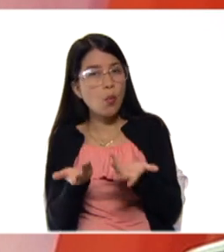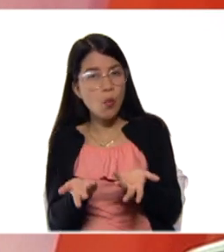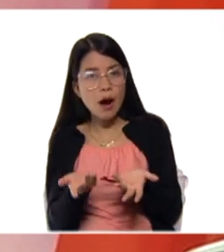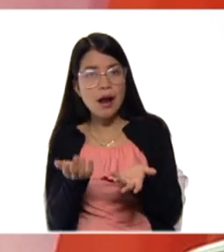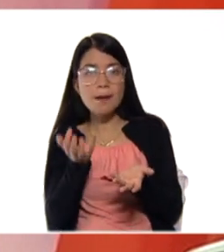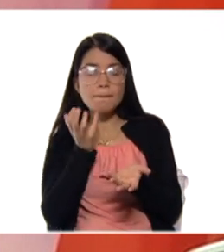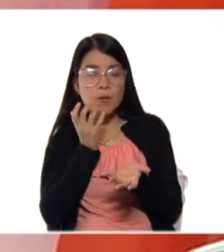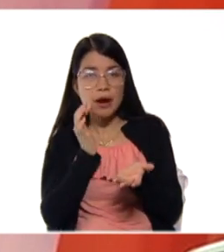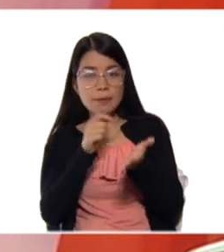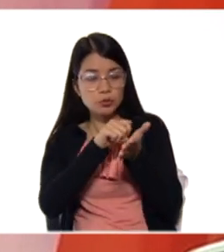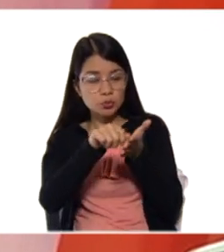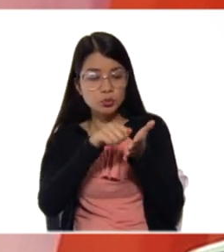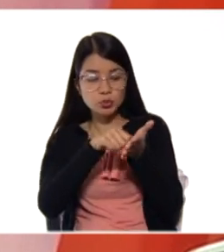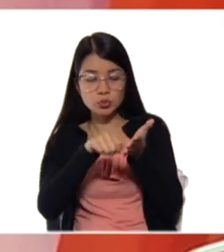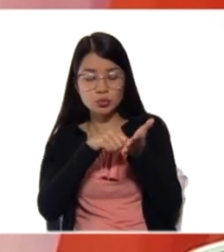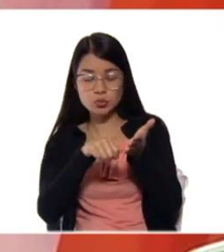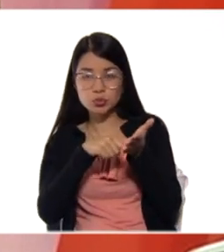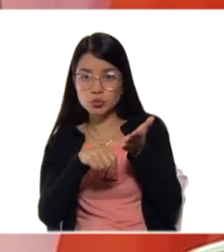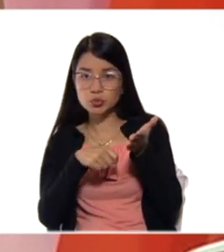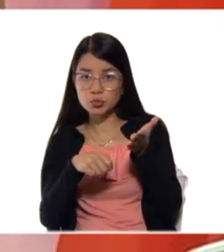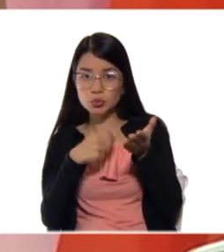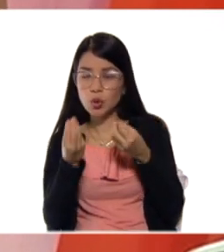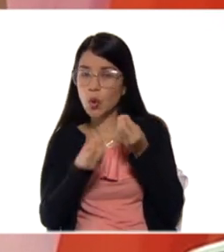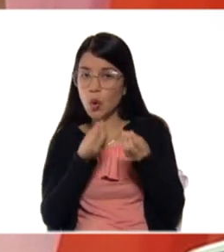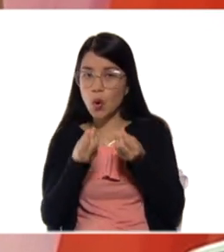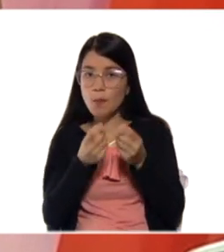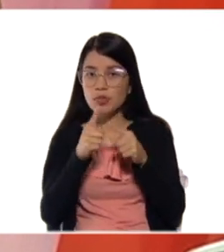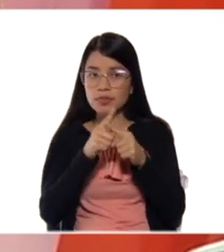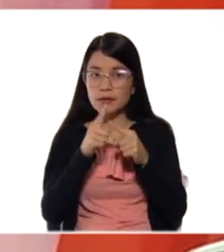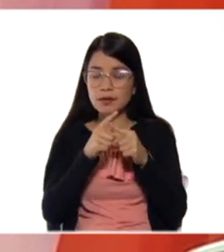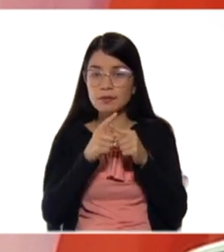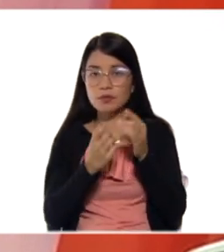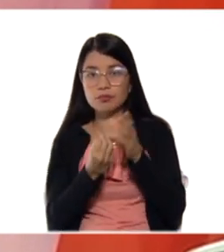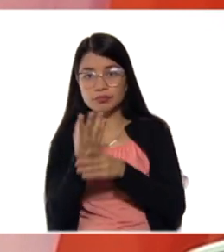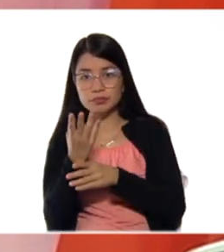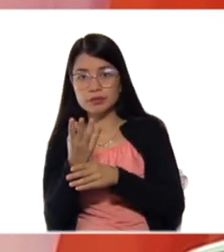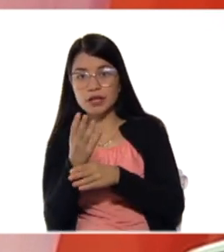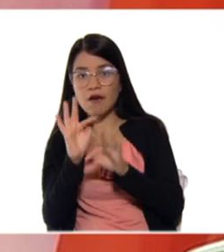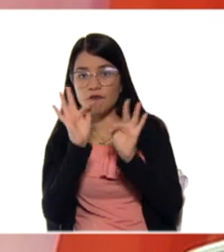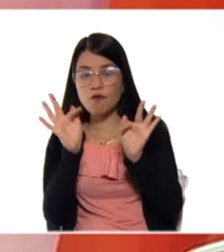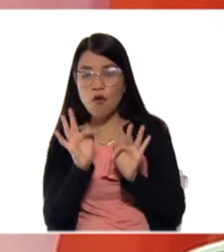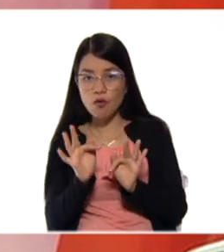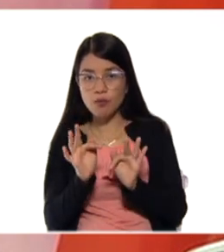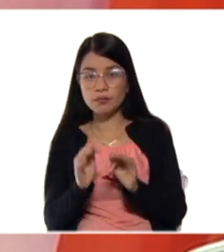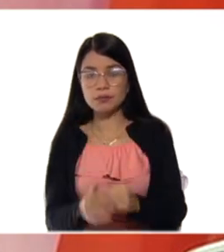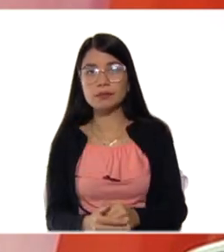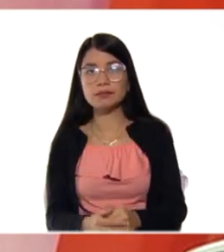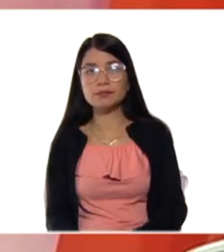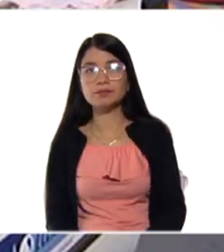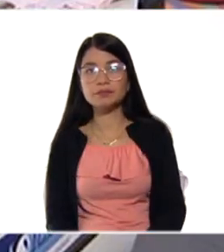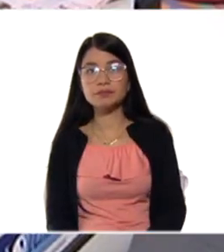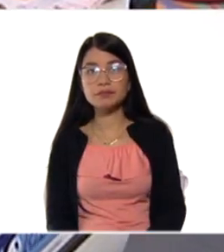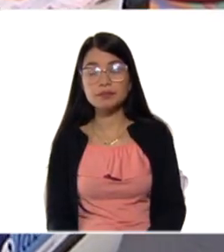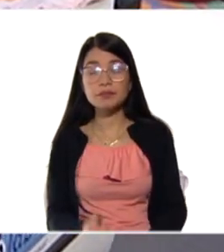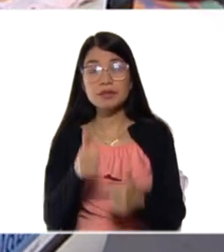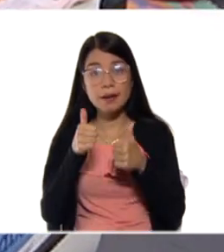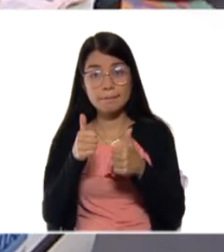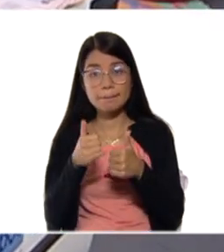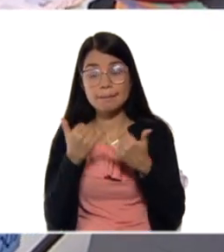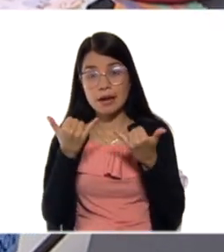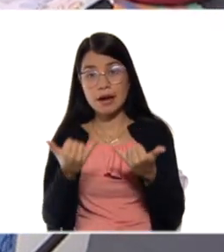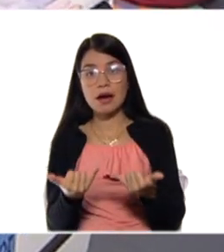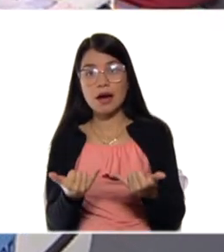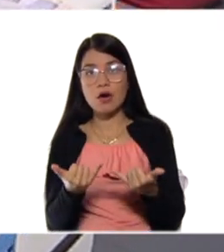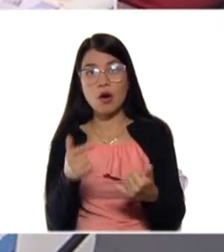ejemplos, cómo se da y cuál es la ecuación general. Muy bien. Por ahora,